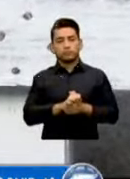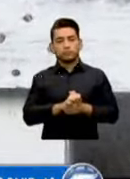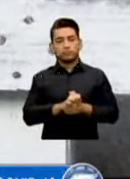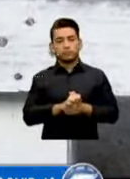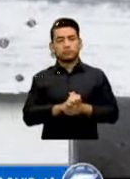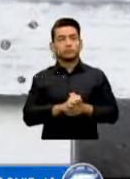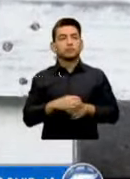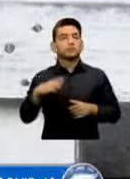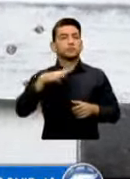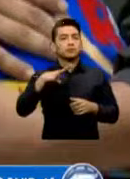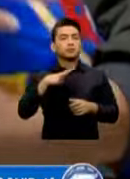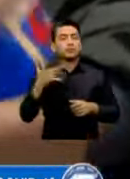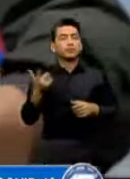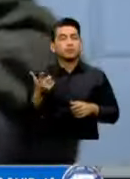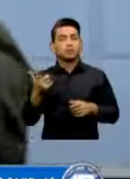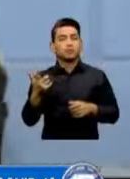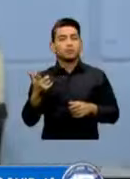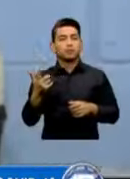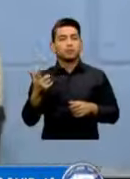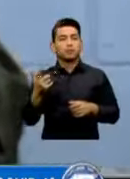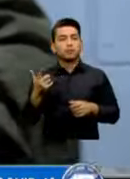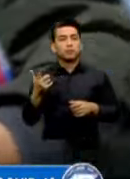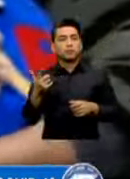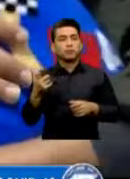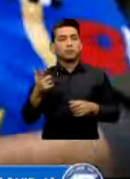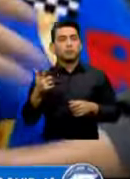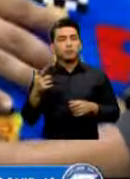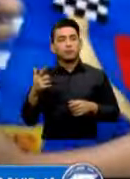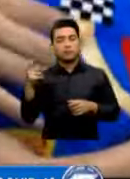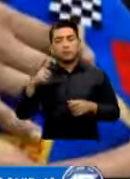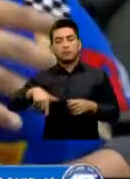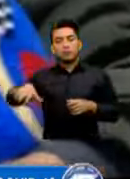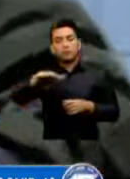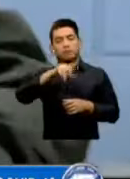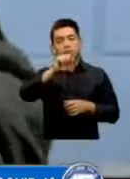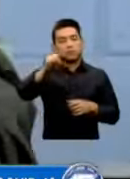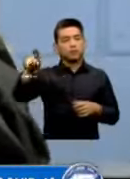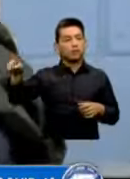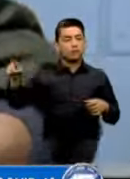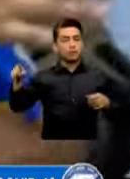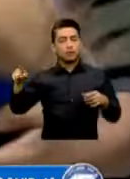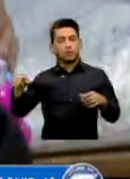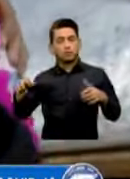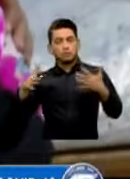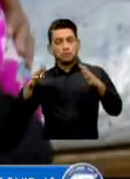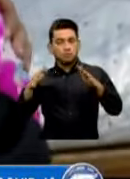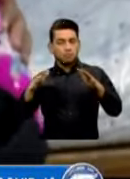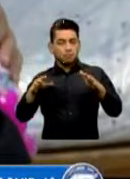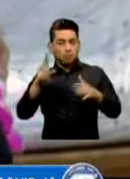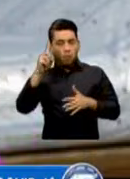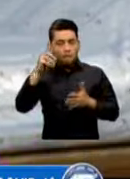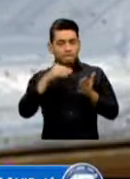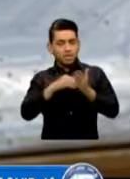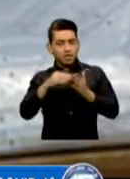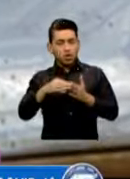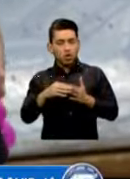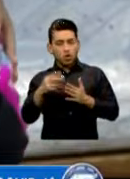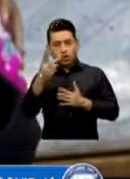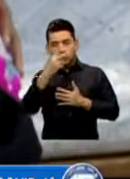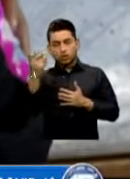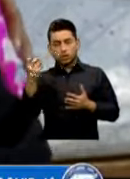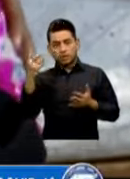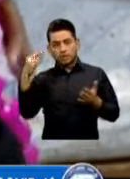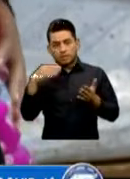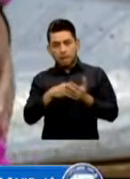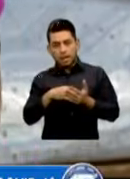Pruebas rápidas Disponibles En estos establecimientos En un total De 1.237.801